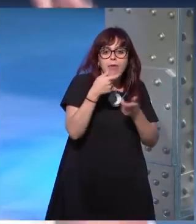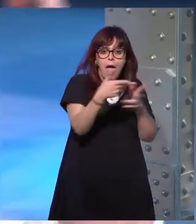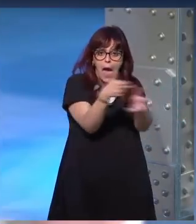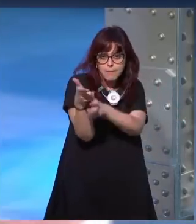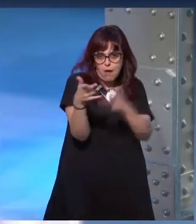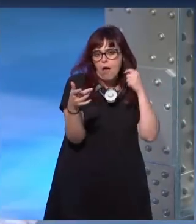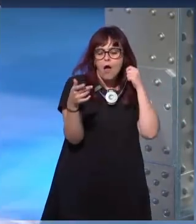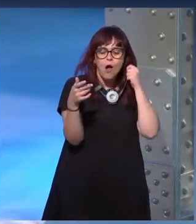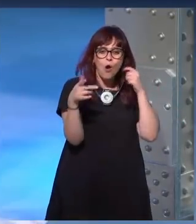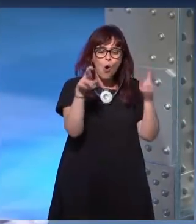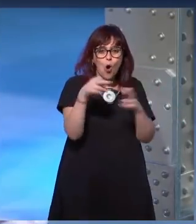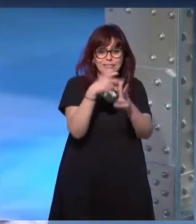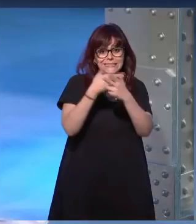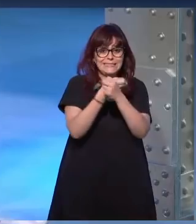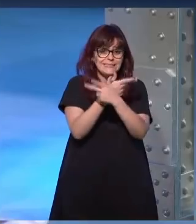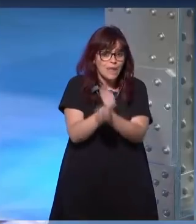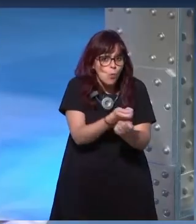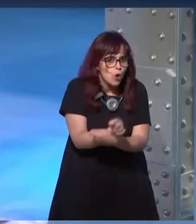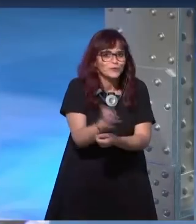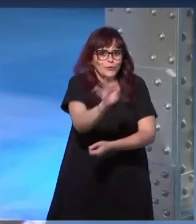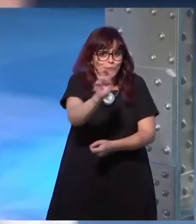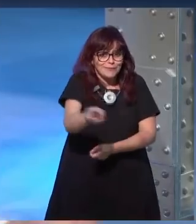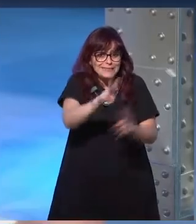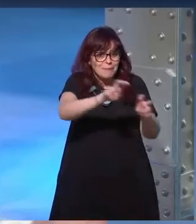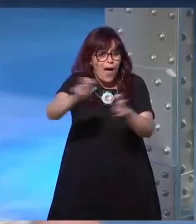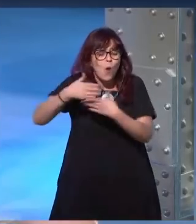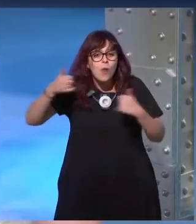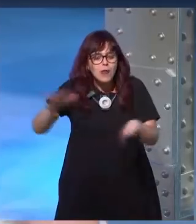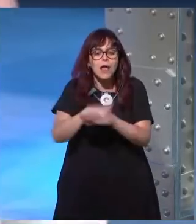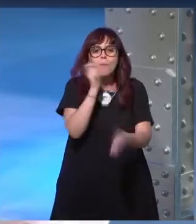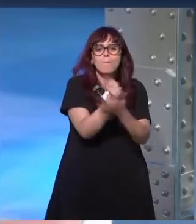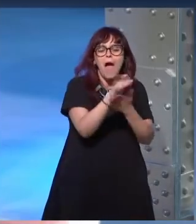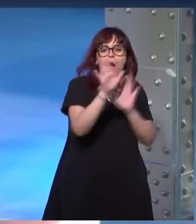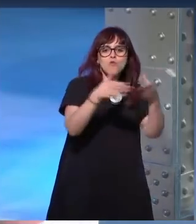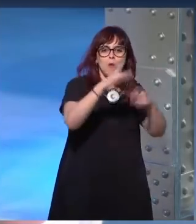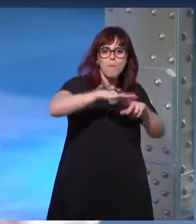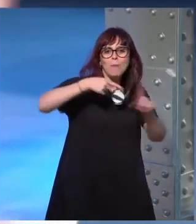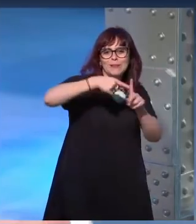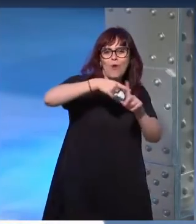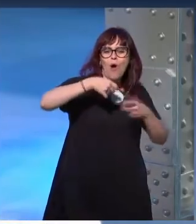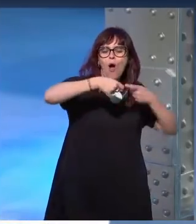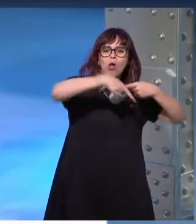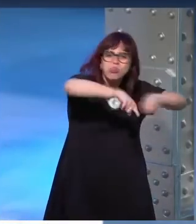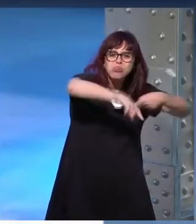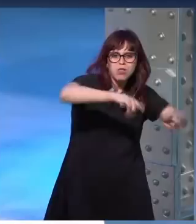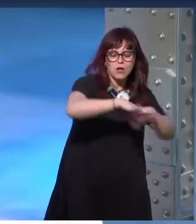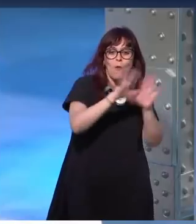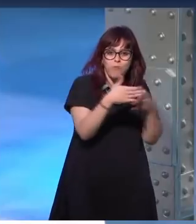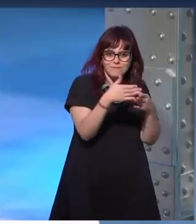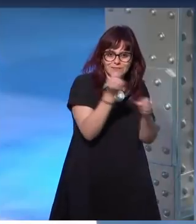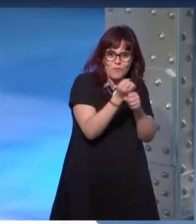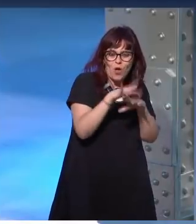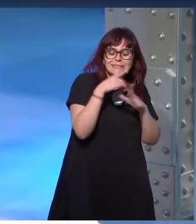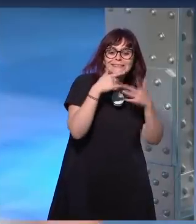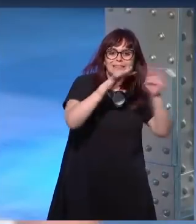armas sobre Star Wars sobre en fin es como si tuviera un plan de trabajo el